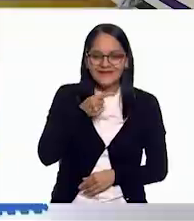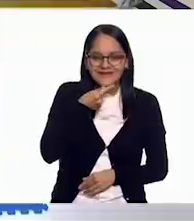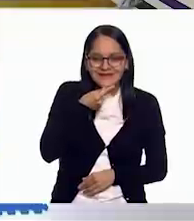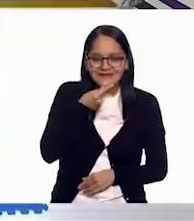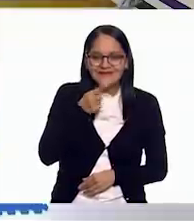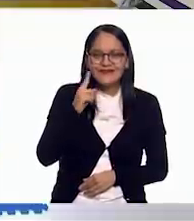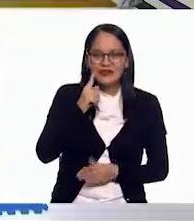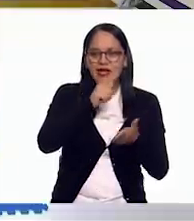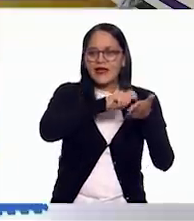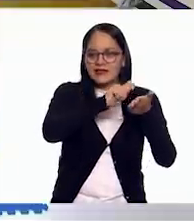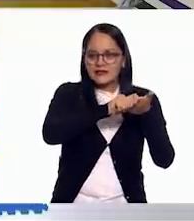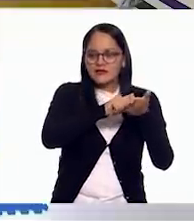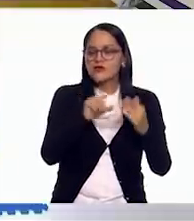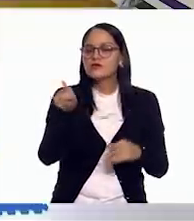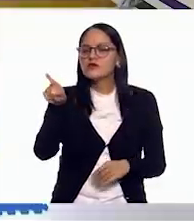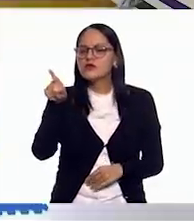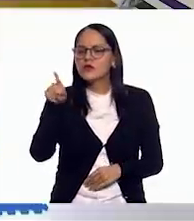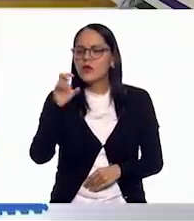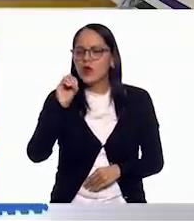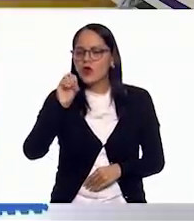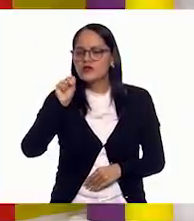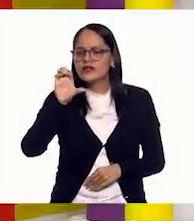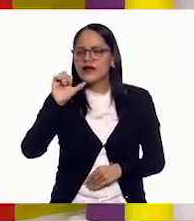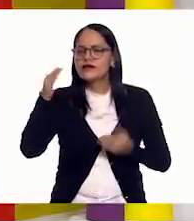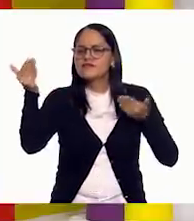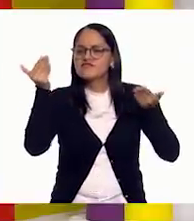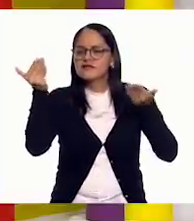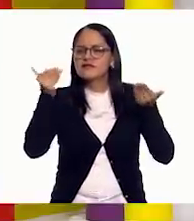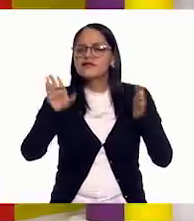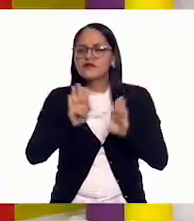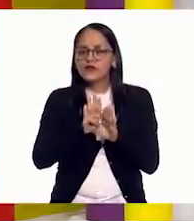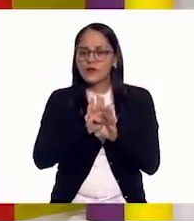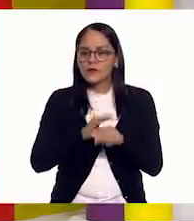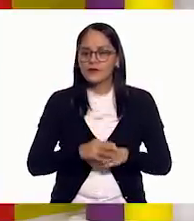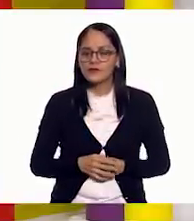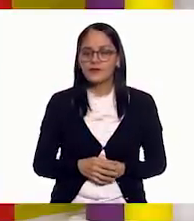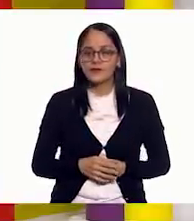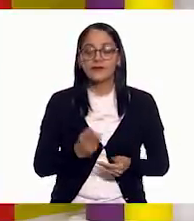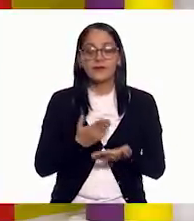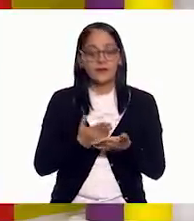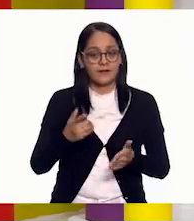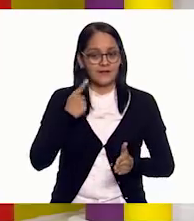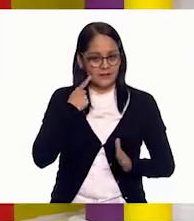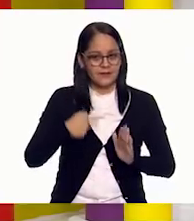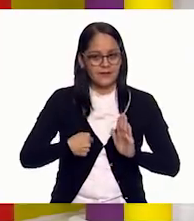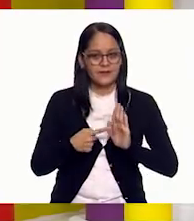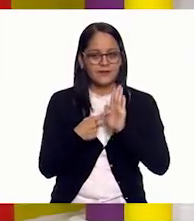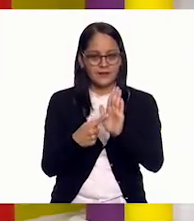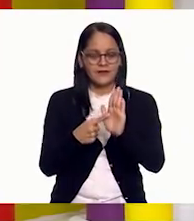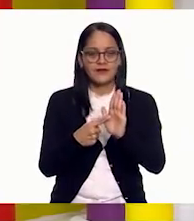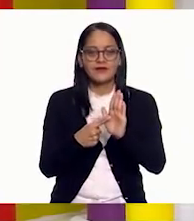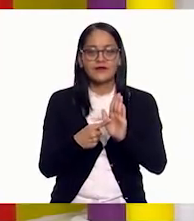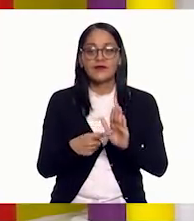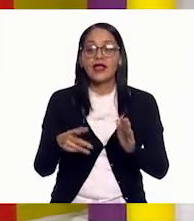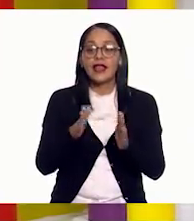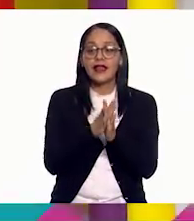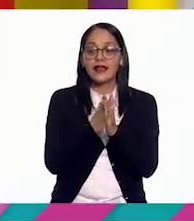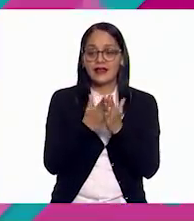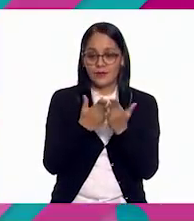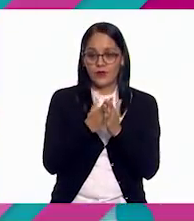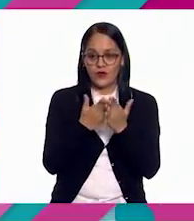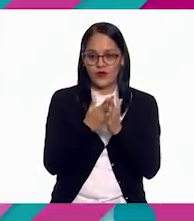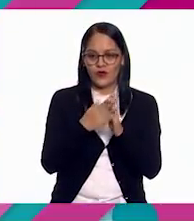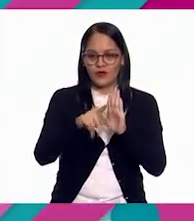Oscar. Y te voy a mostrar la portada de nuestro